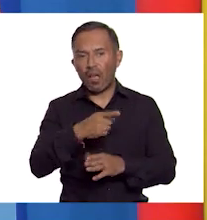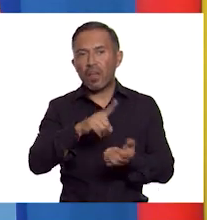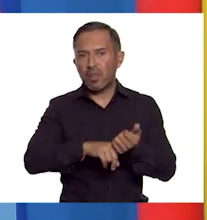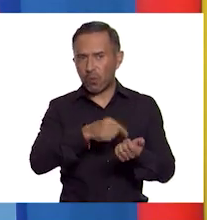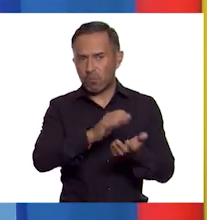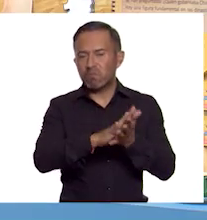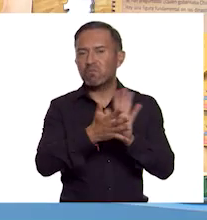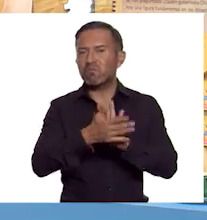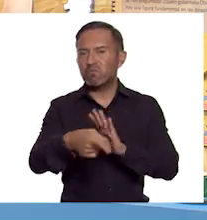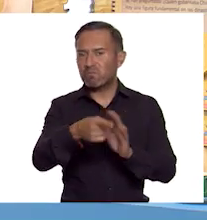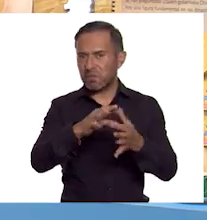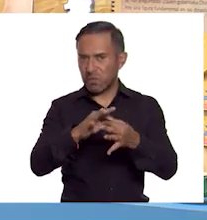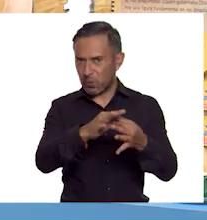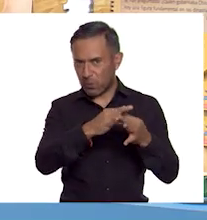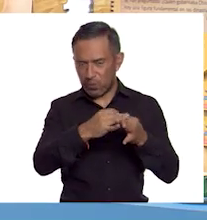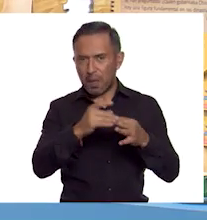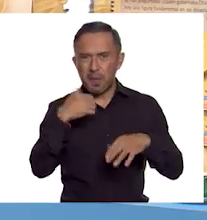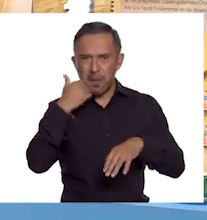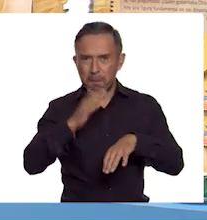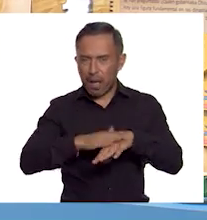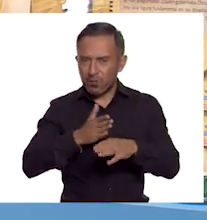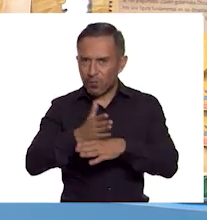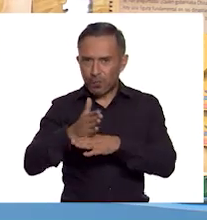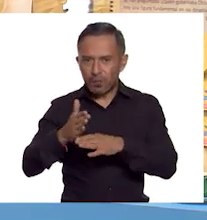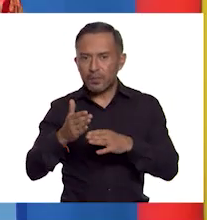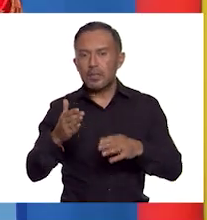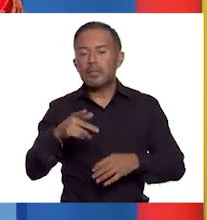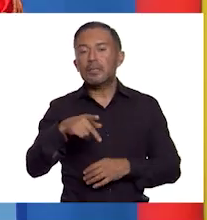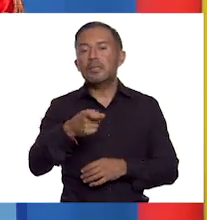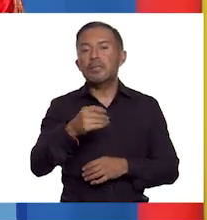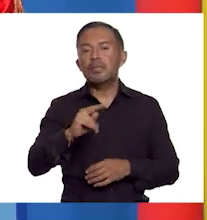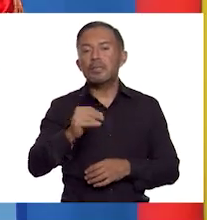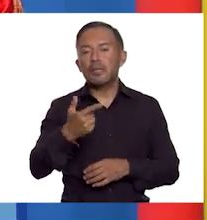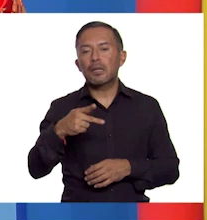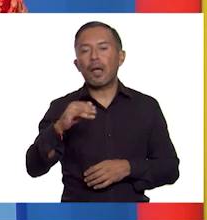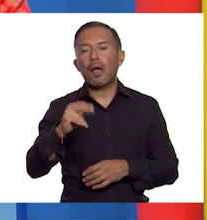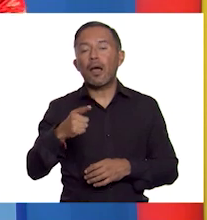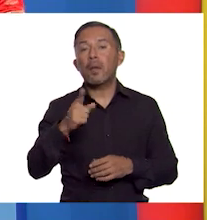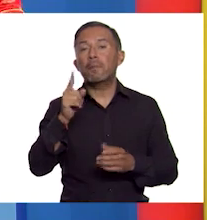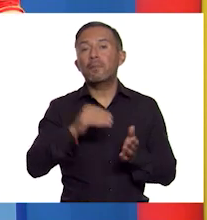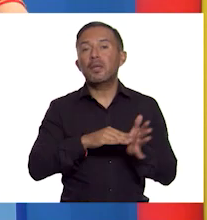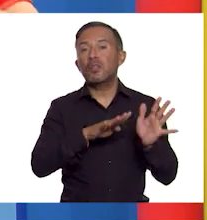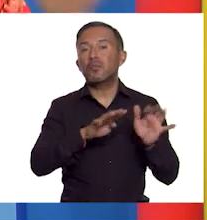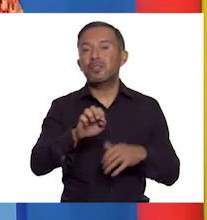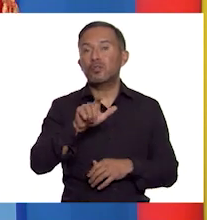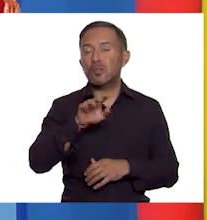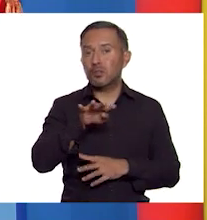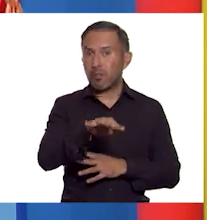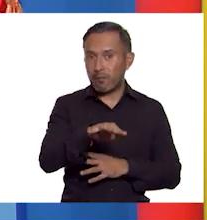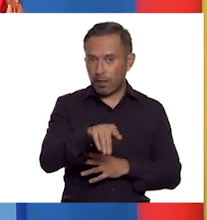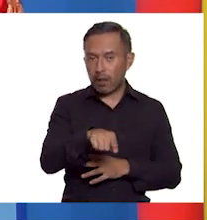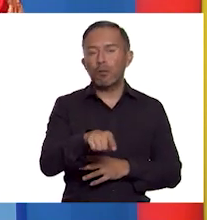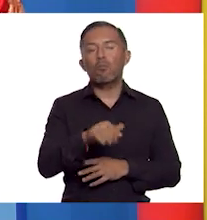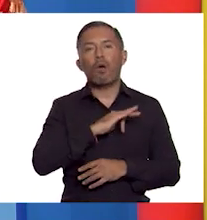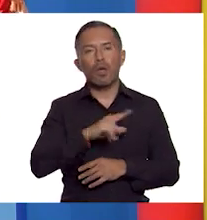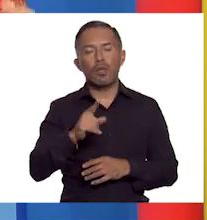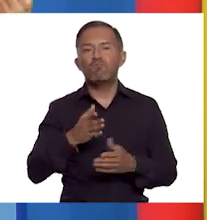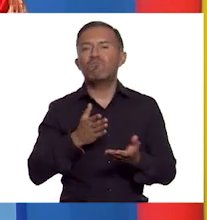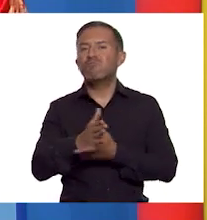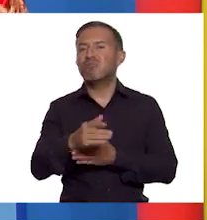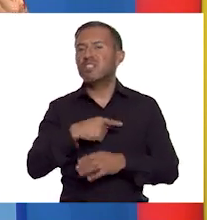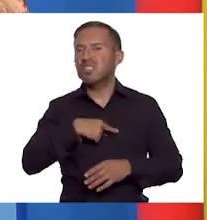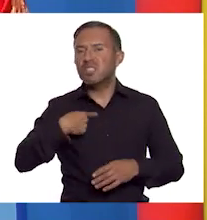su expansión. Bajo el liderazgo de Gengis Khan, desde 1219, comenzaron a conquistar el territorio chino